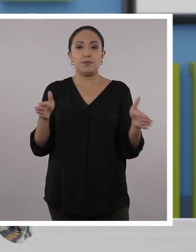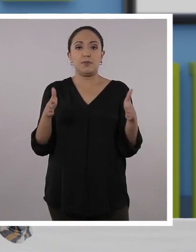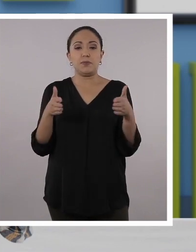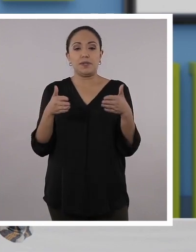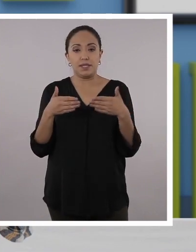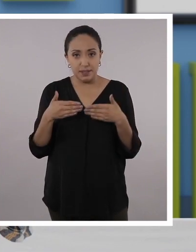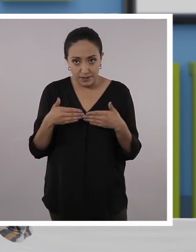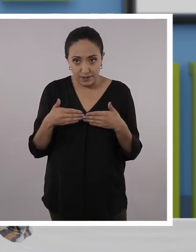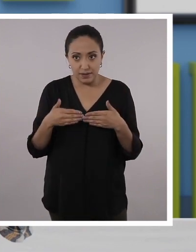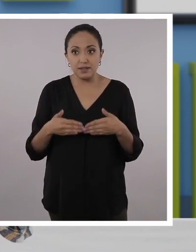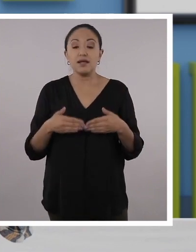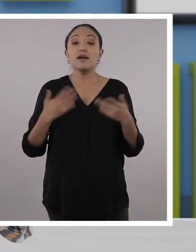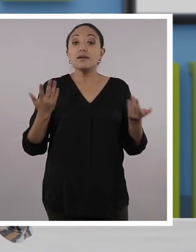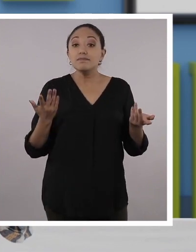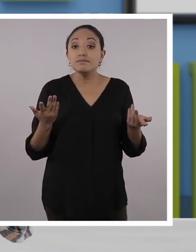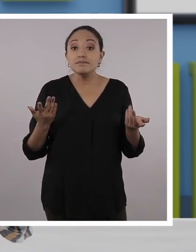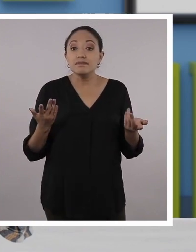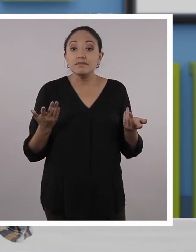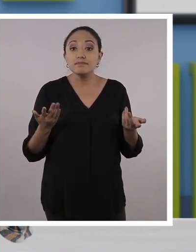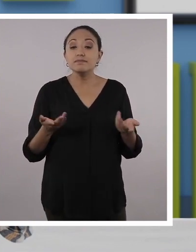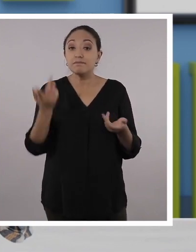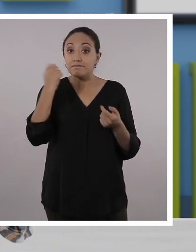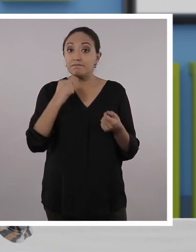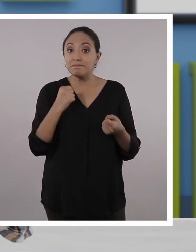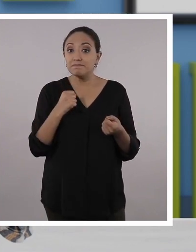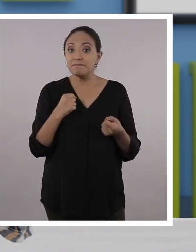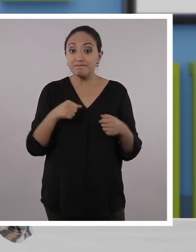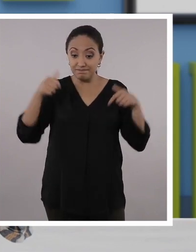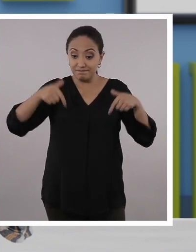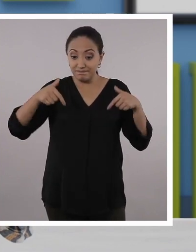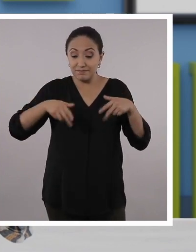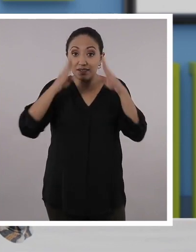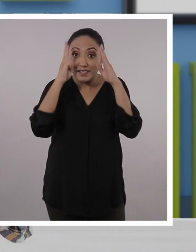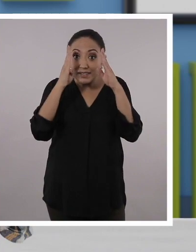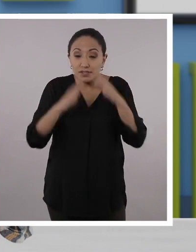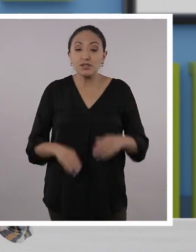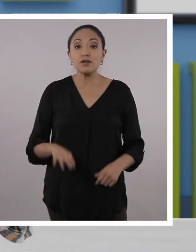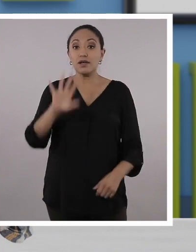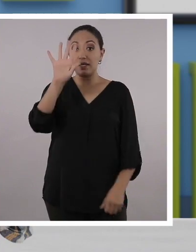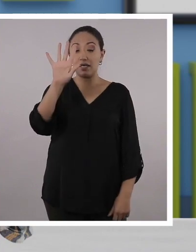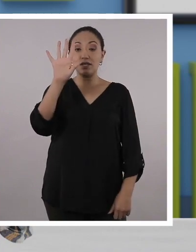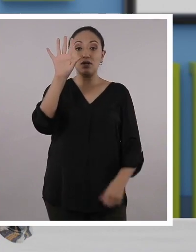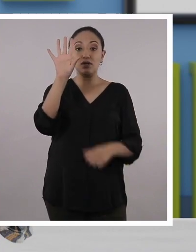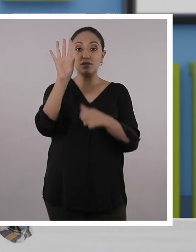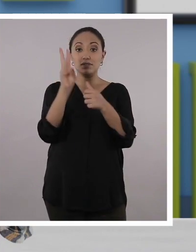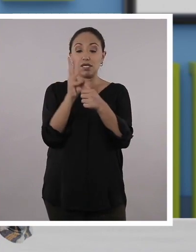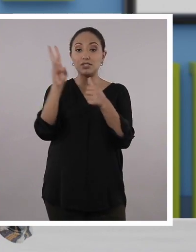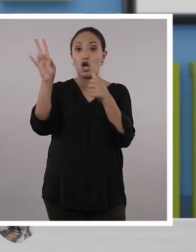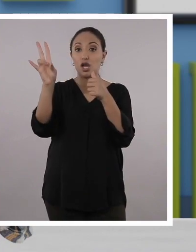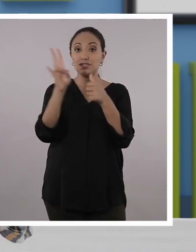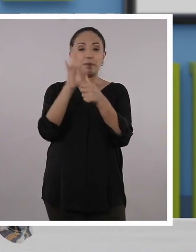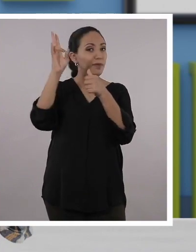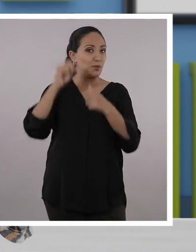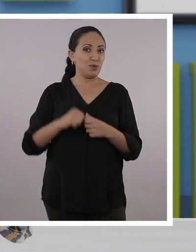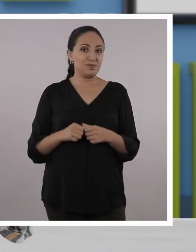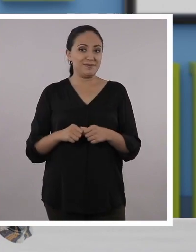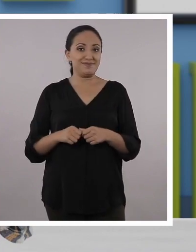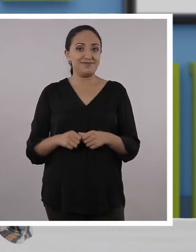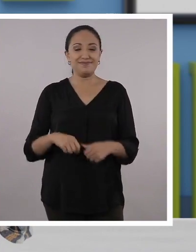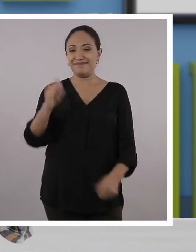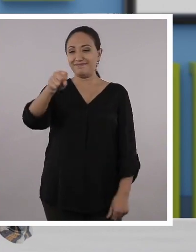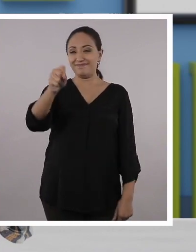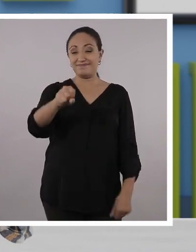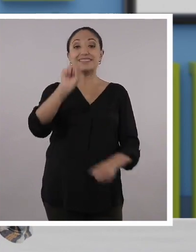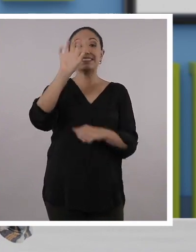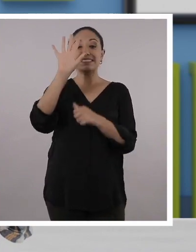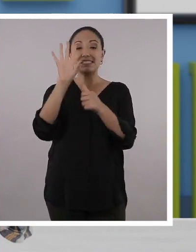final. Pero recordémosles cuál franja es de esta, profe. ¿Cuál franja? Está especialmente diseñada para los chicos de quinto, sexto y séptimo.